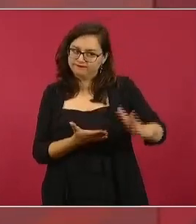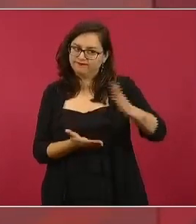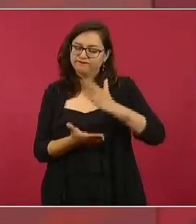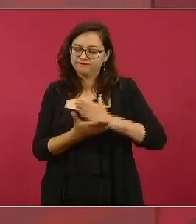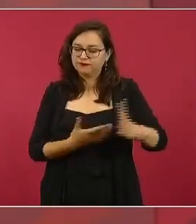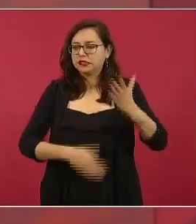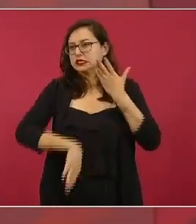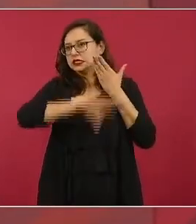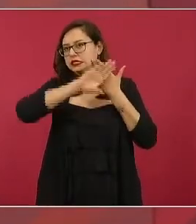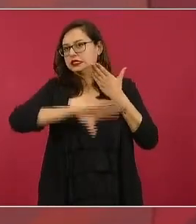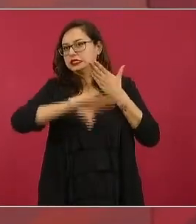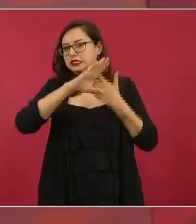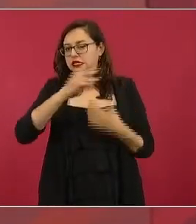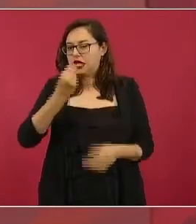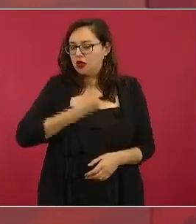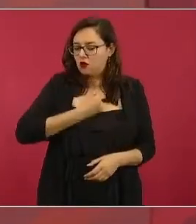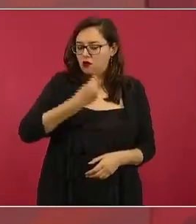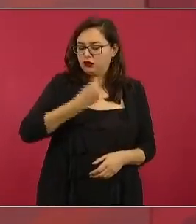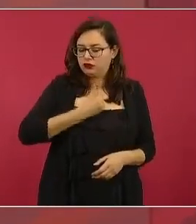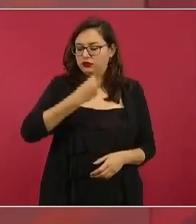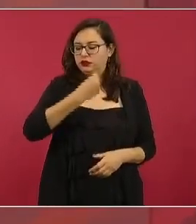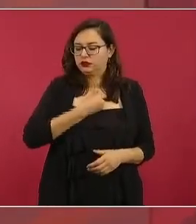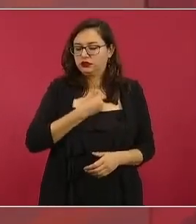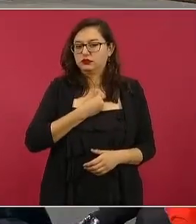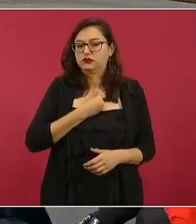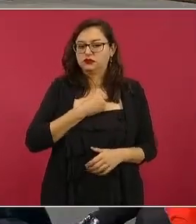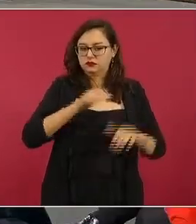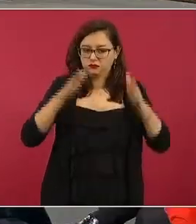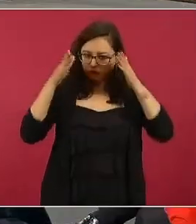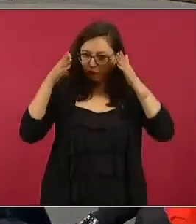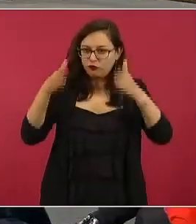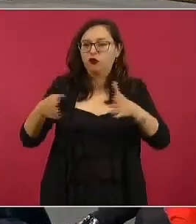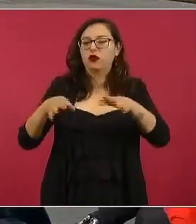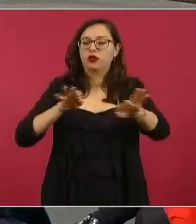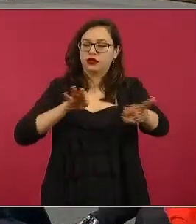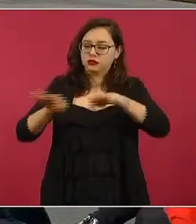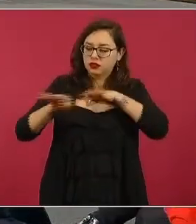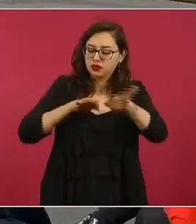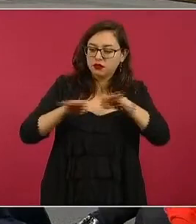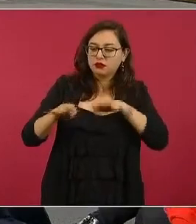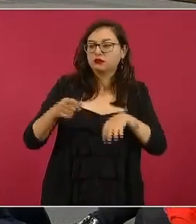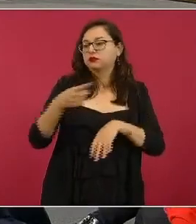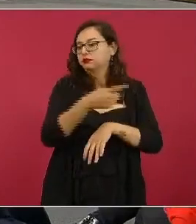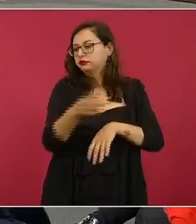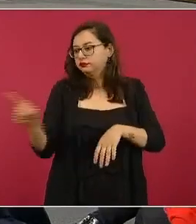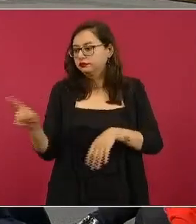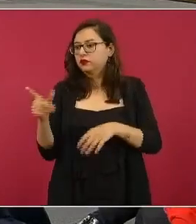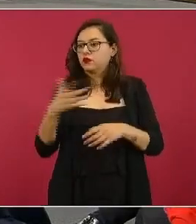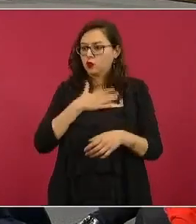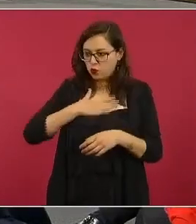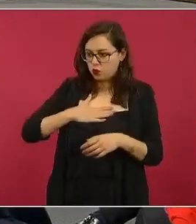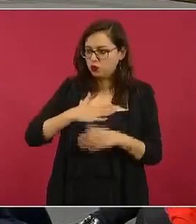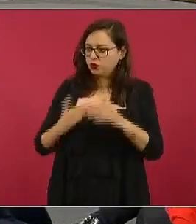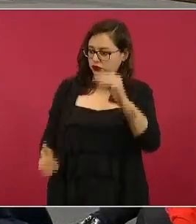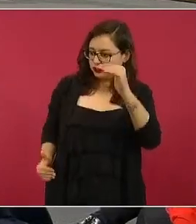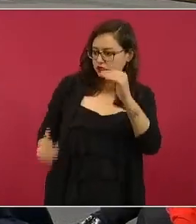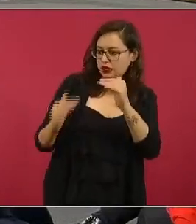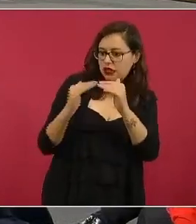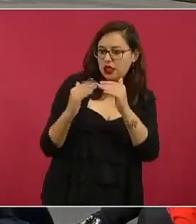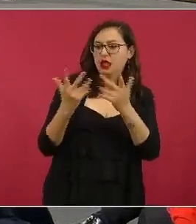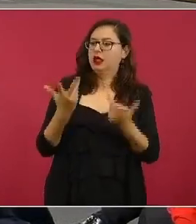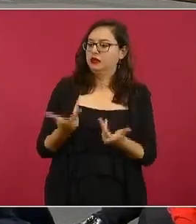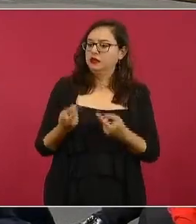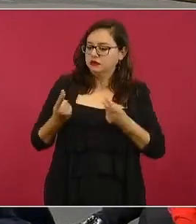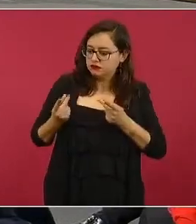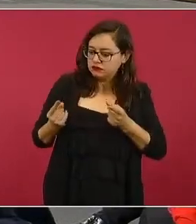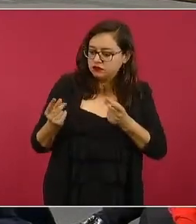que es lo que estamos haciendo nosotros además de todo eso de llevar a cabo todo este proceso de cambio de